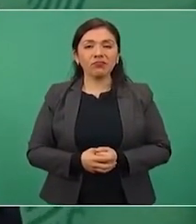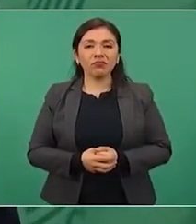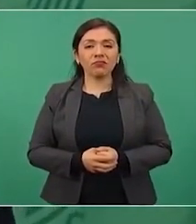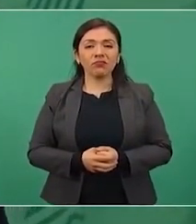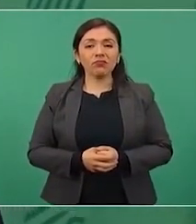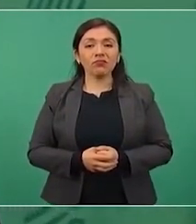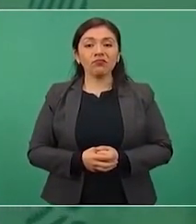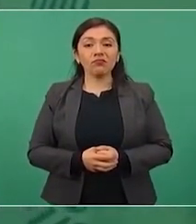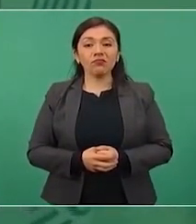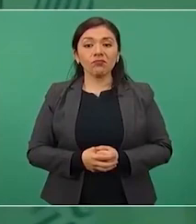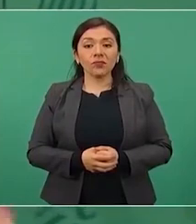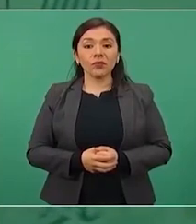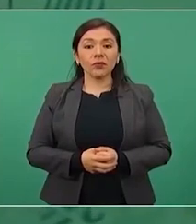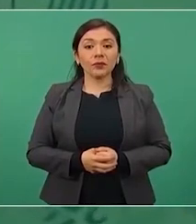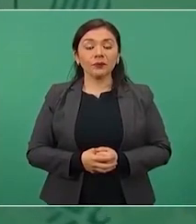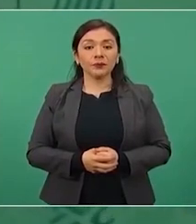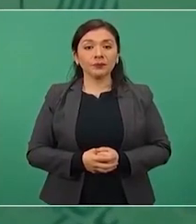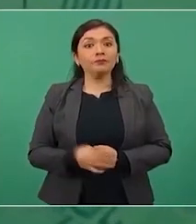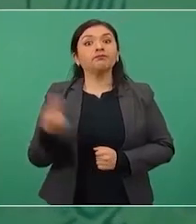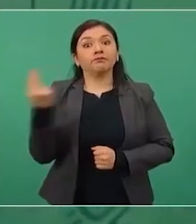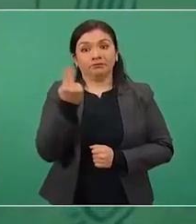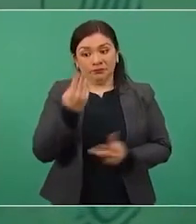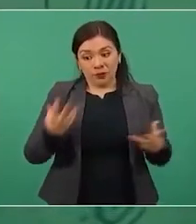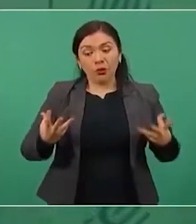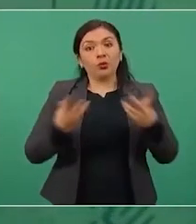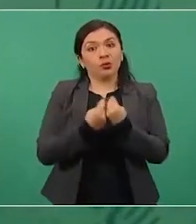Y hay que estar juntos.